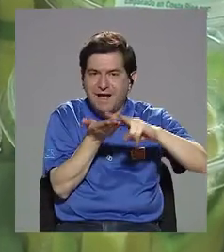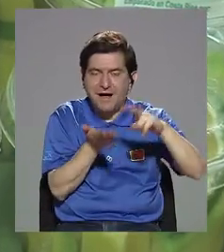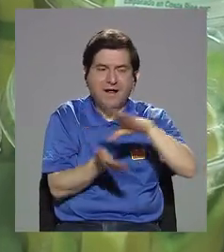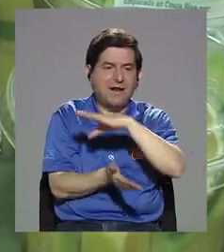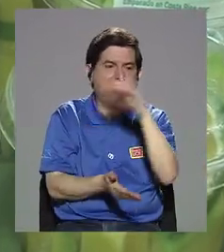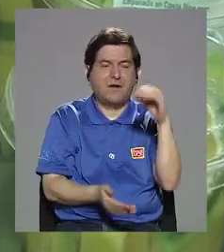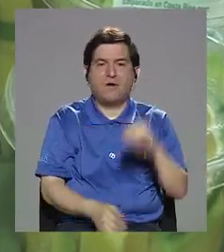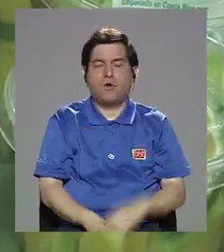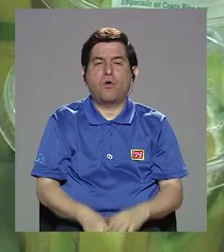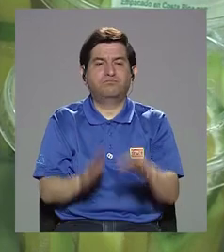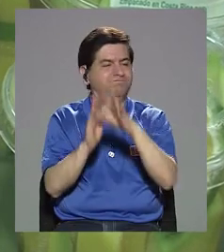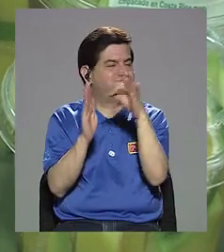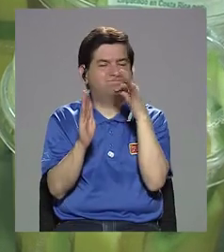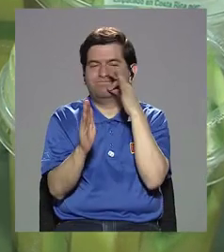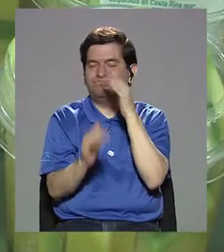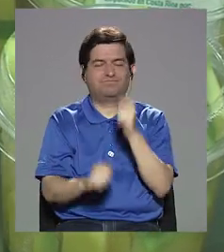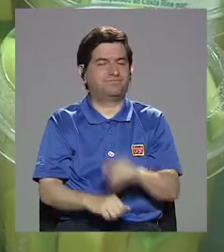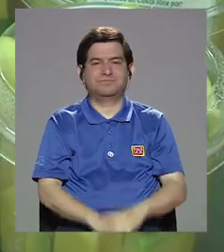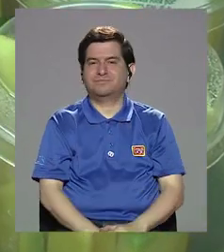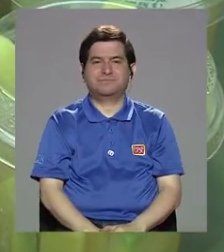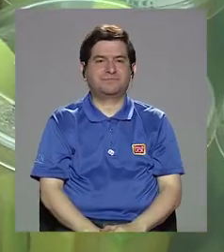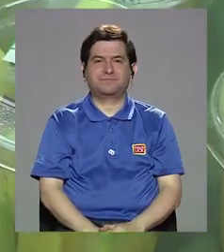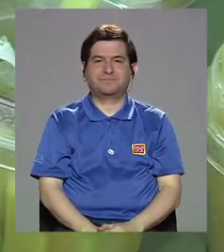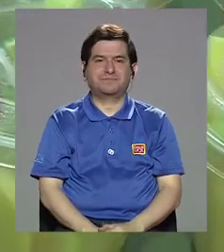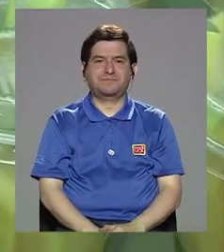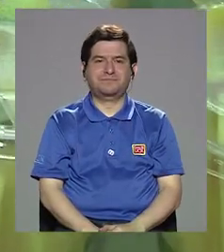frutas.